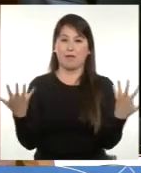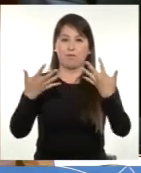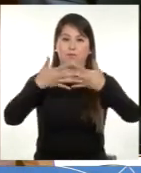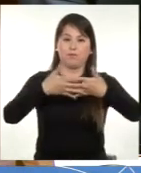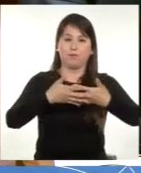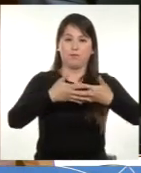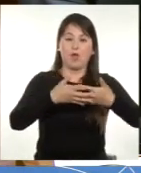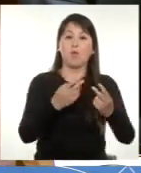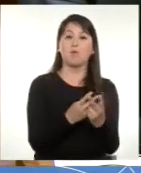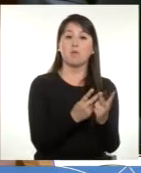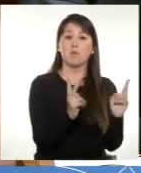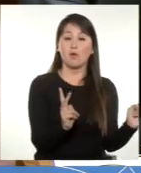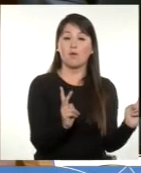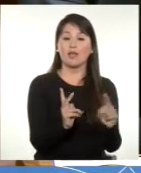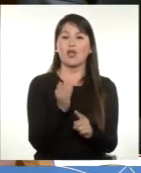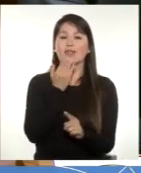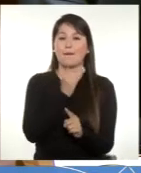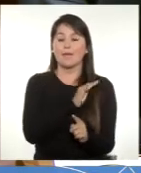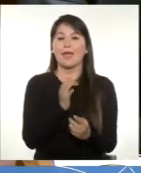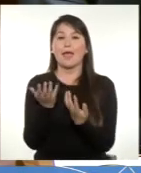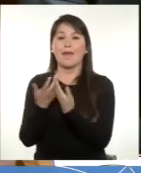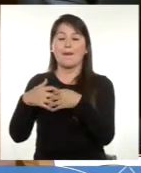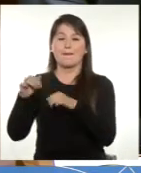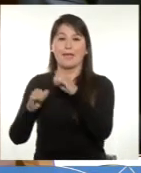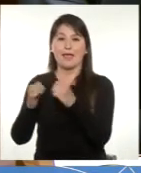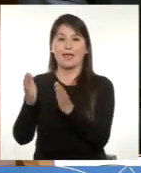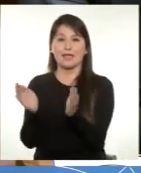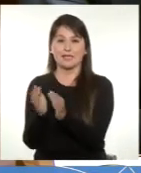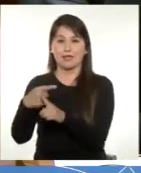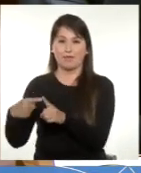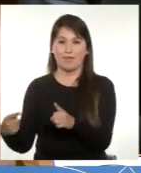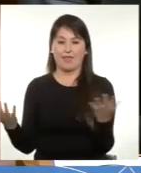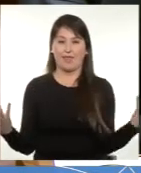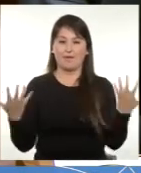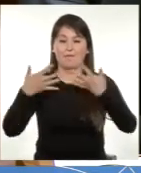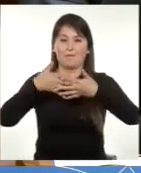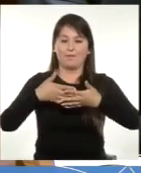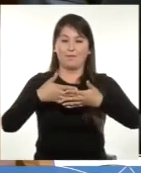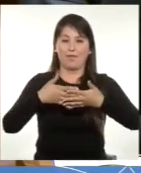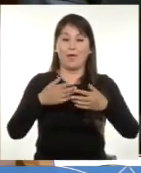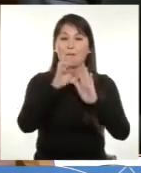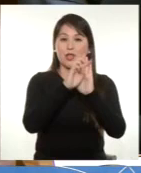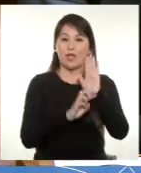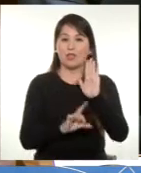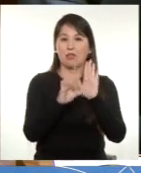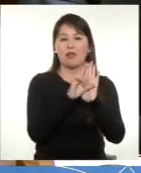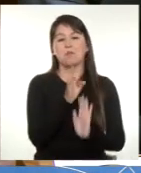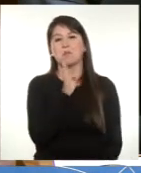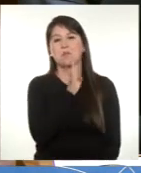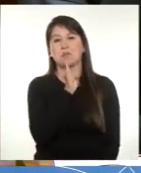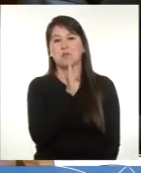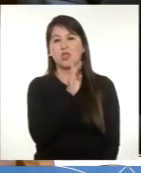públicos y potencie la actividad de las micro y pequeñas empresas. Las medidas de este proyecto de ley son tímidas e